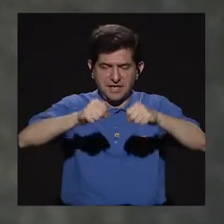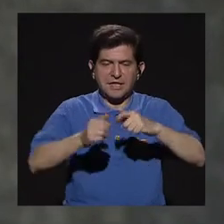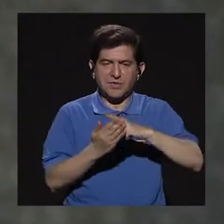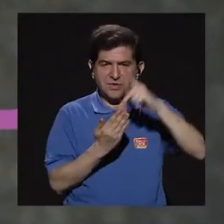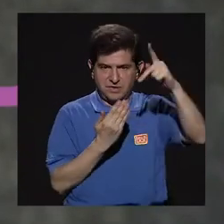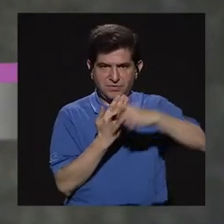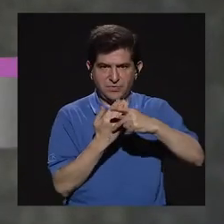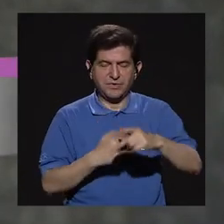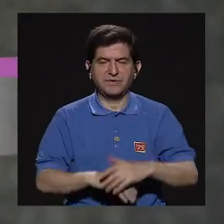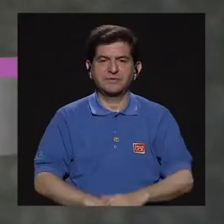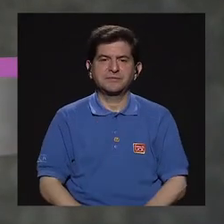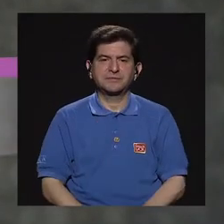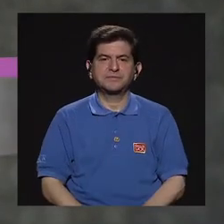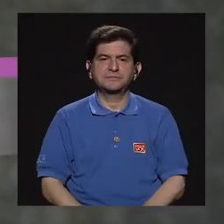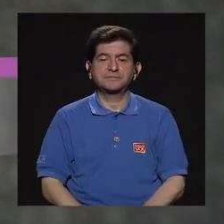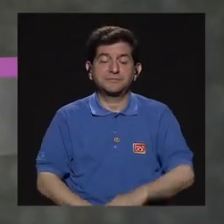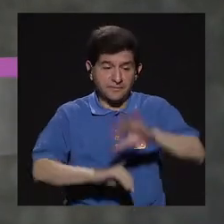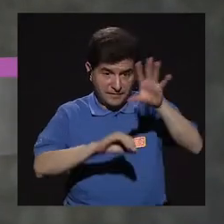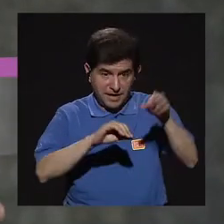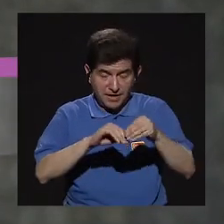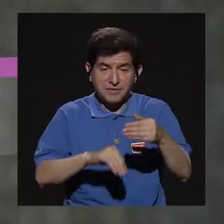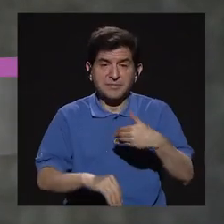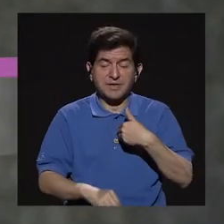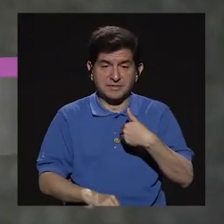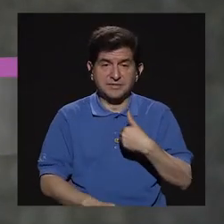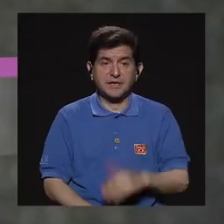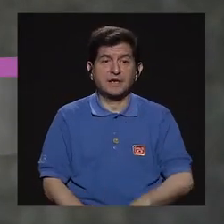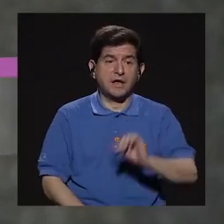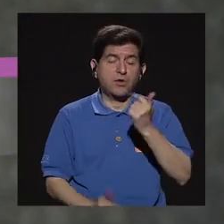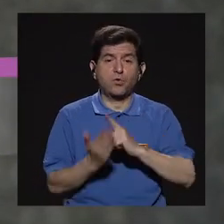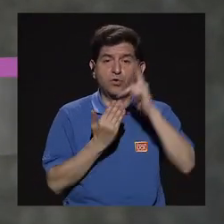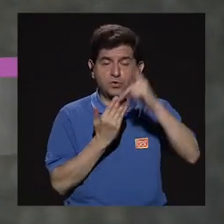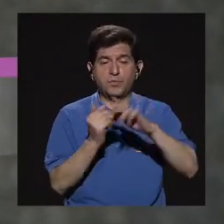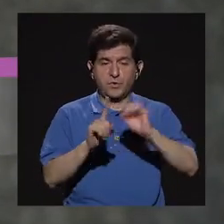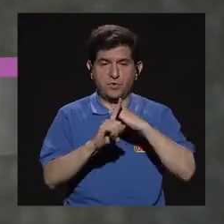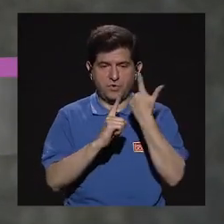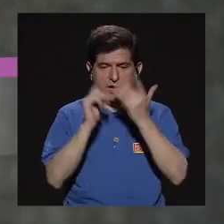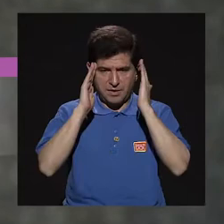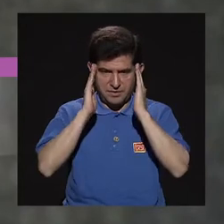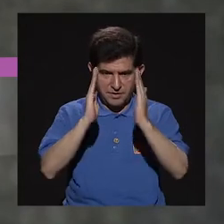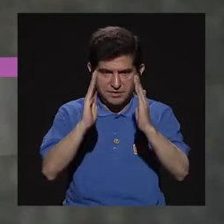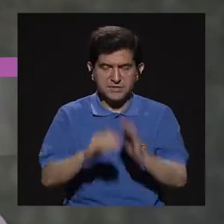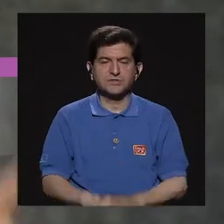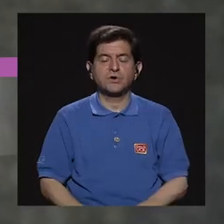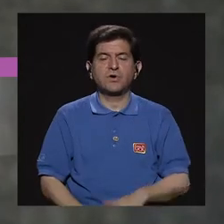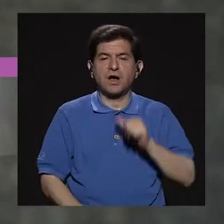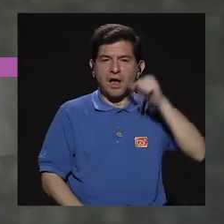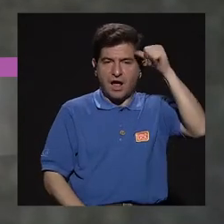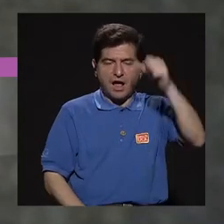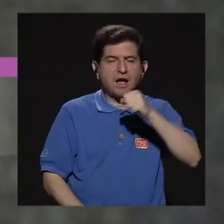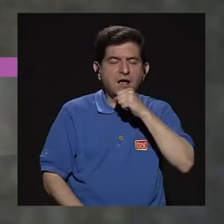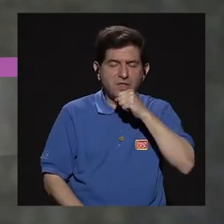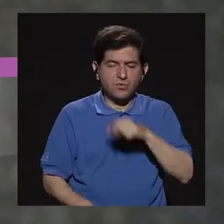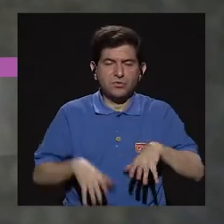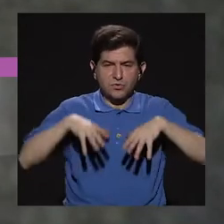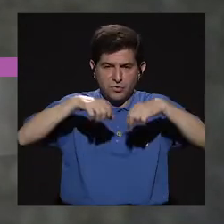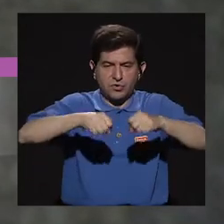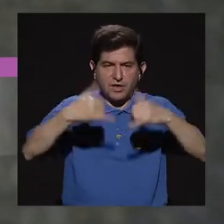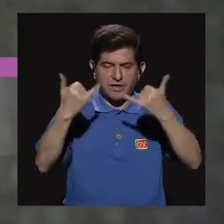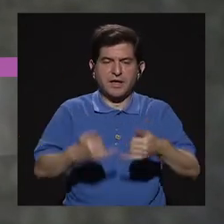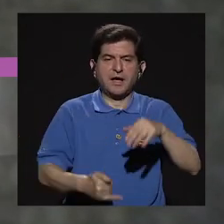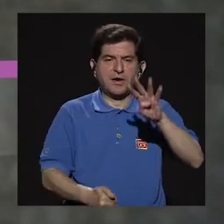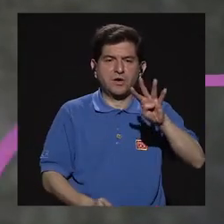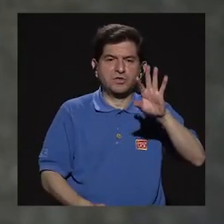del programa. Además de eso, bueno, tenemos otro programa social dirigido a adultos mayores. En total, hemos graduado